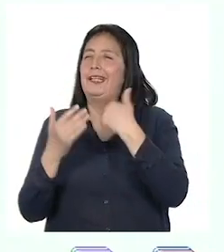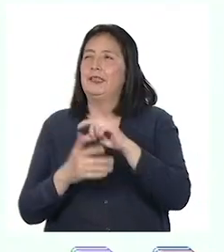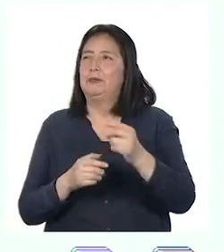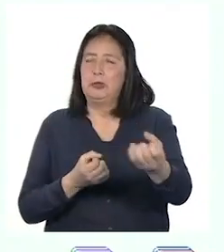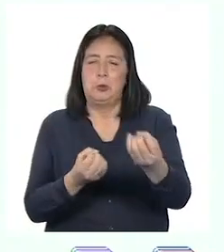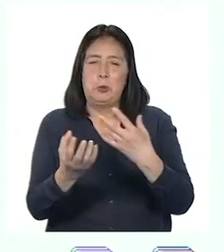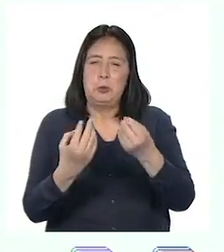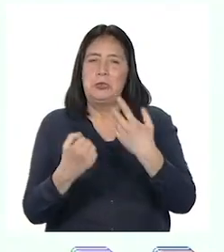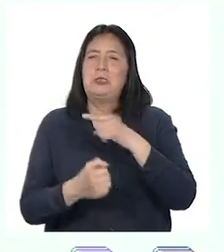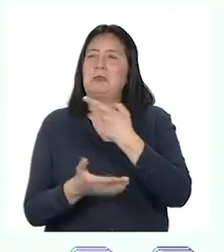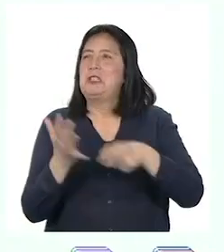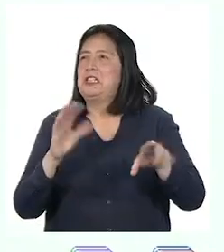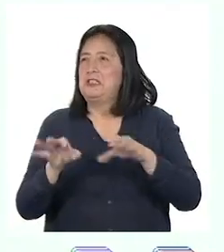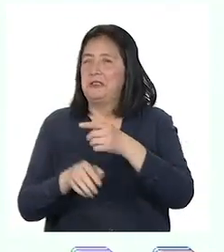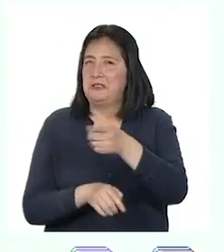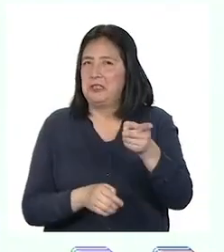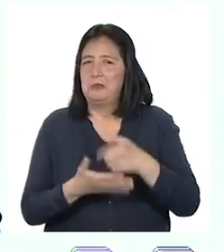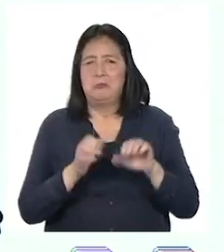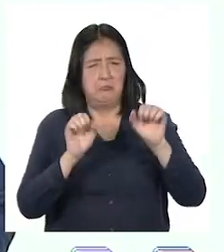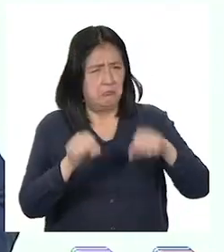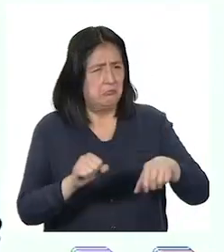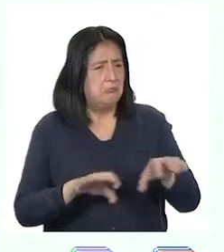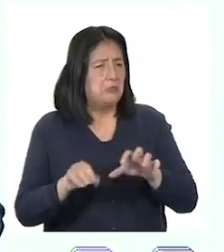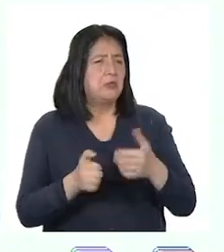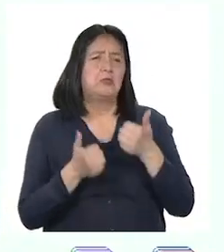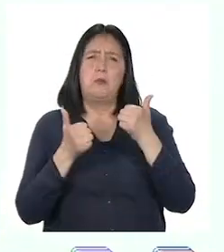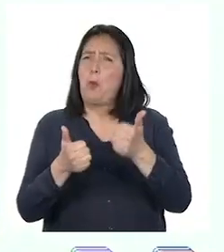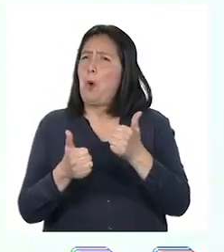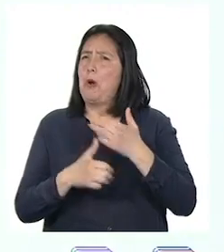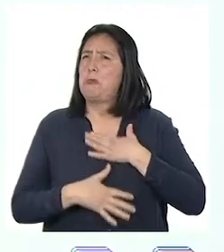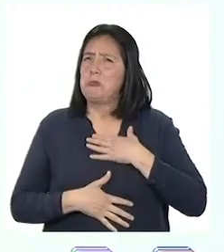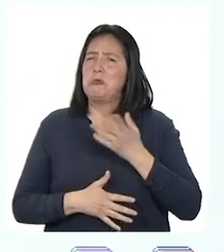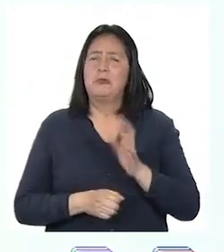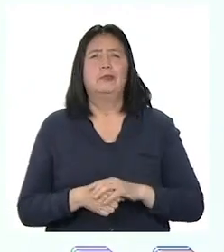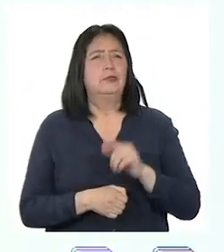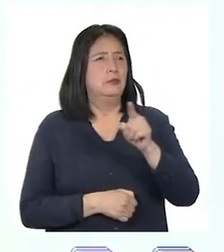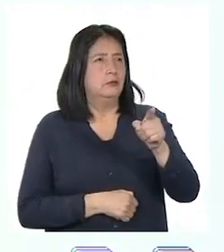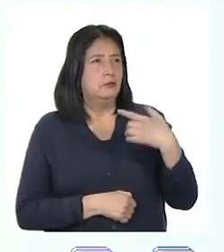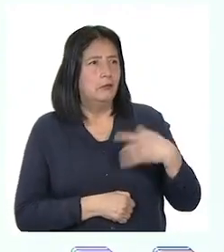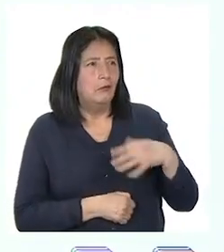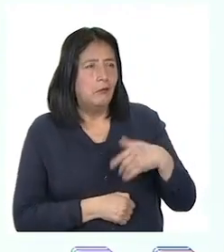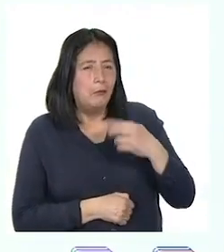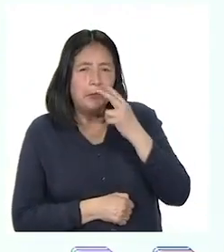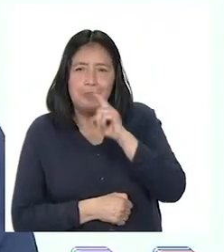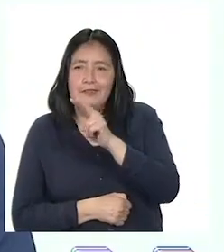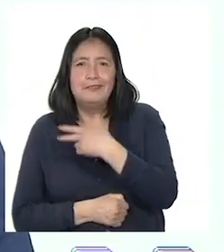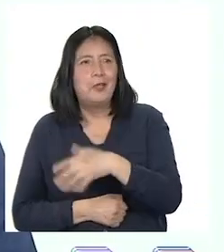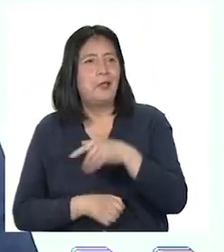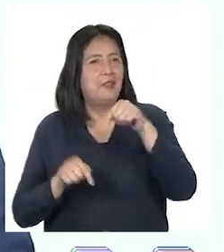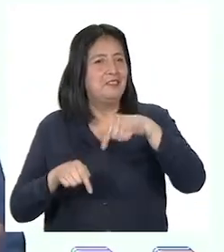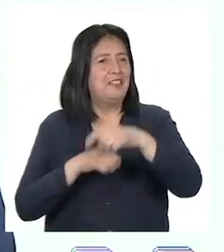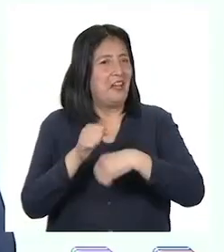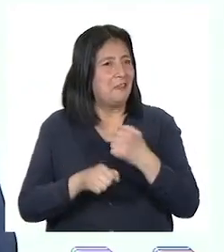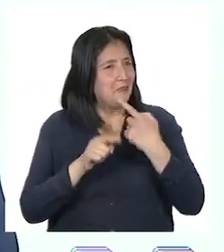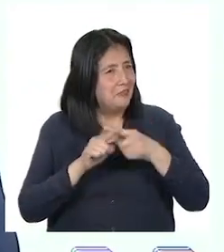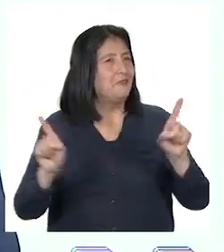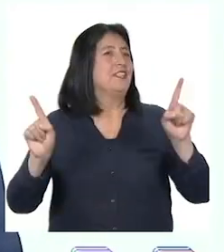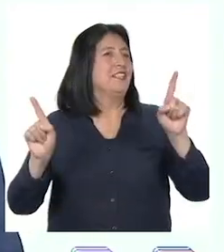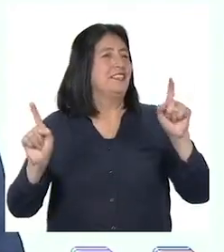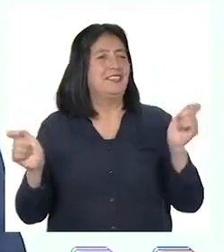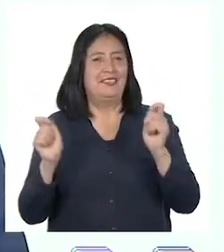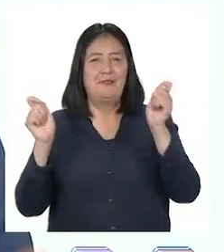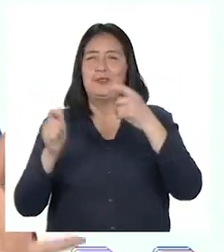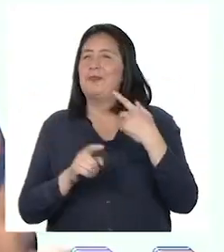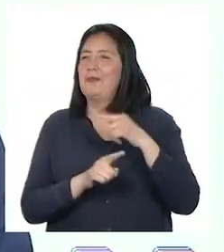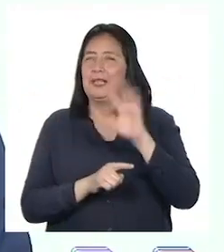por contarnos de sus actividades y hacerlo además con tanto gusto. ¿Te das cuenta, Patti, de que este año será diferente para